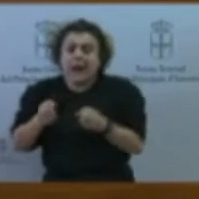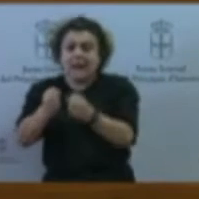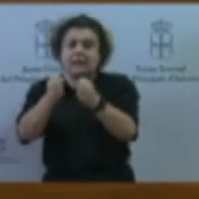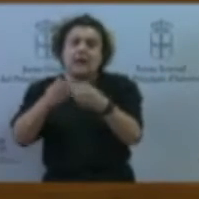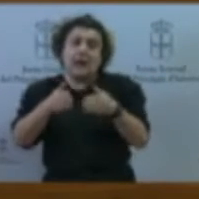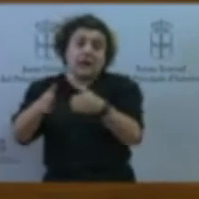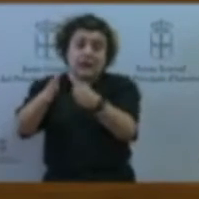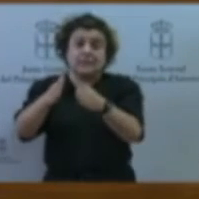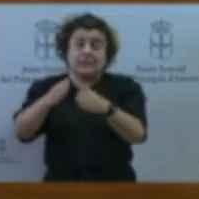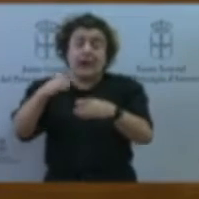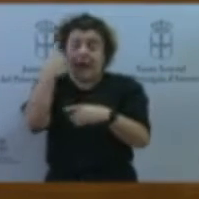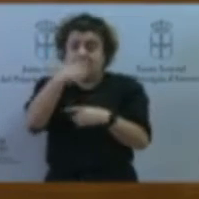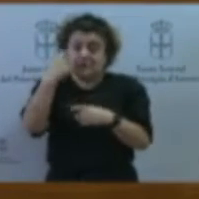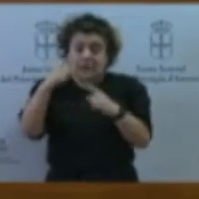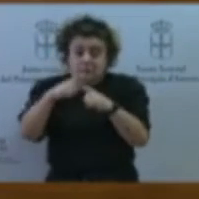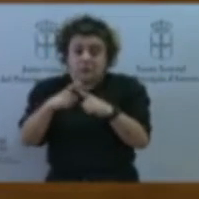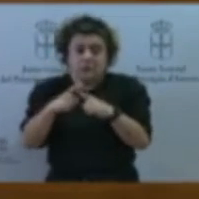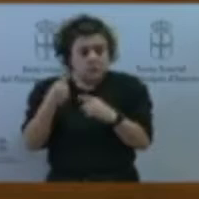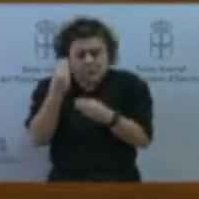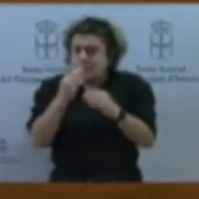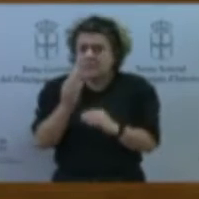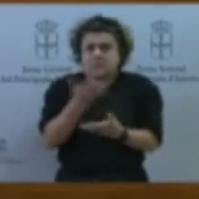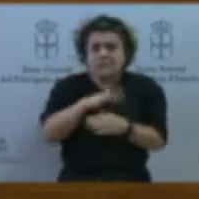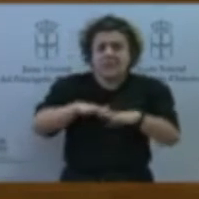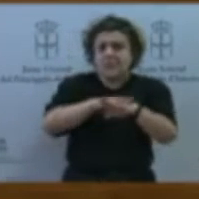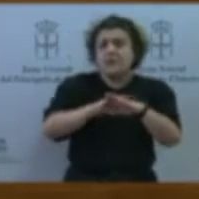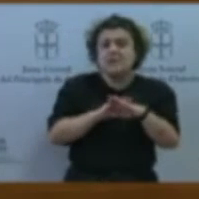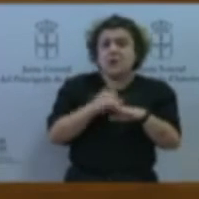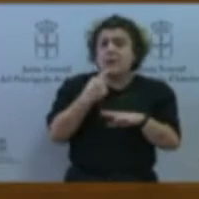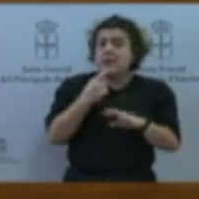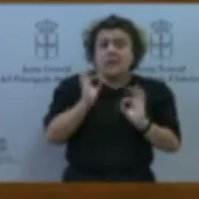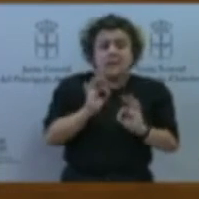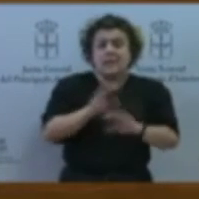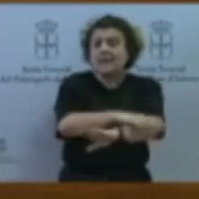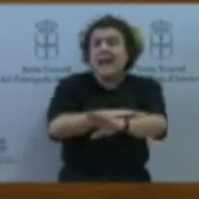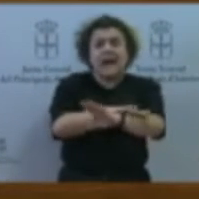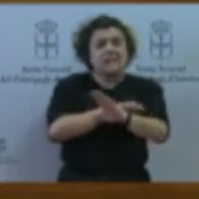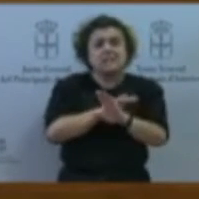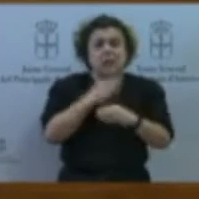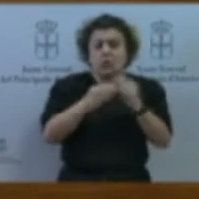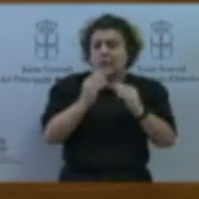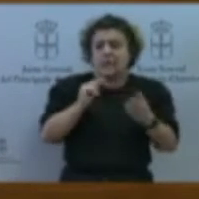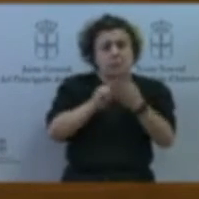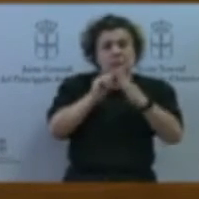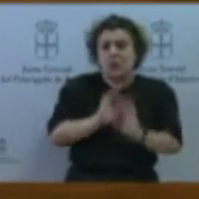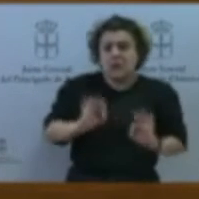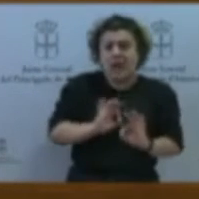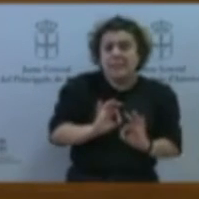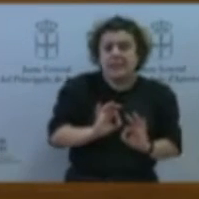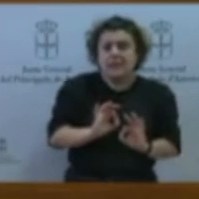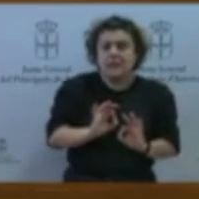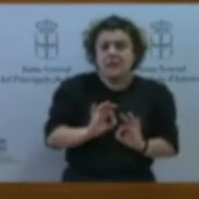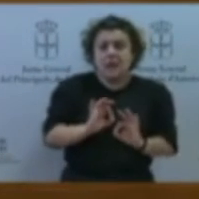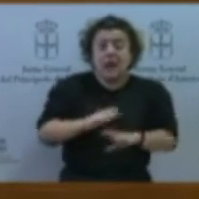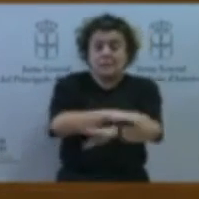Y en este caso también hay que decir que el Estado no ha actuado con la rapidez que tenía que actuar. No ha actuado el Ministerio de Transportes con la rapidez, no ha actuado el Gobierno